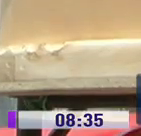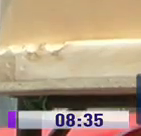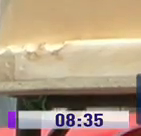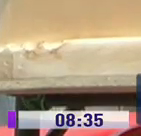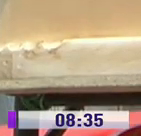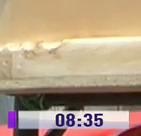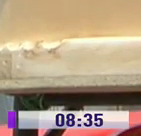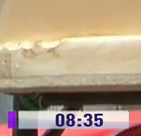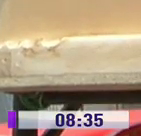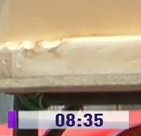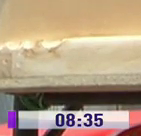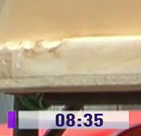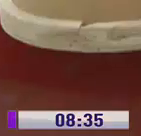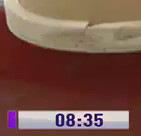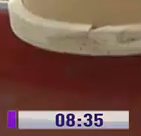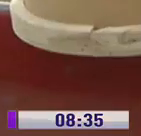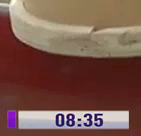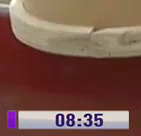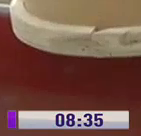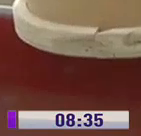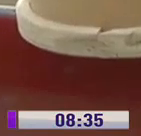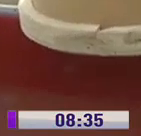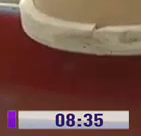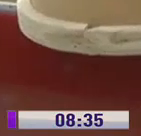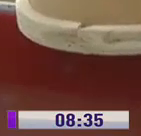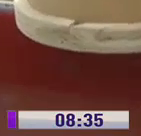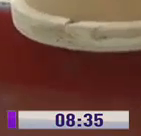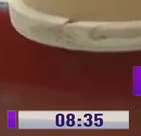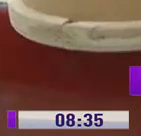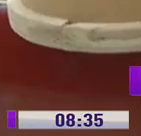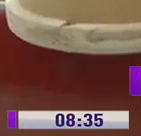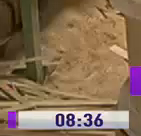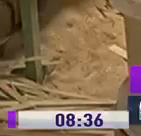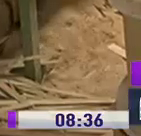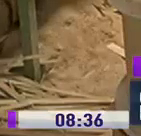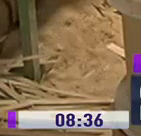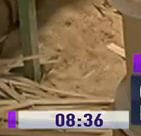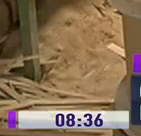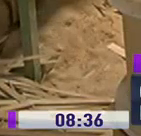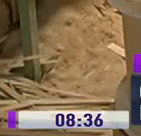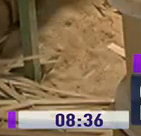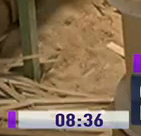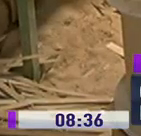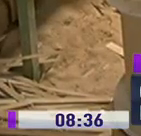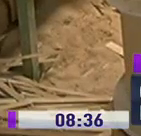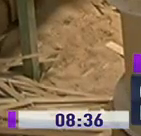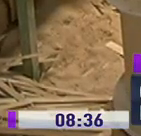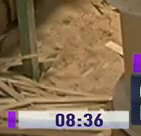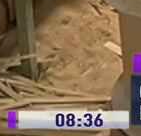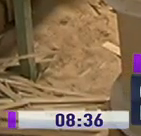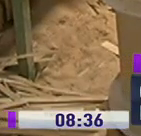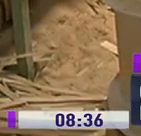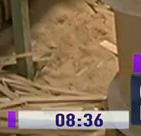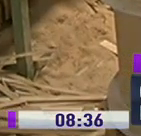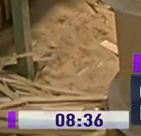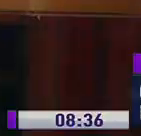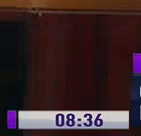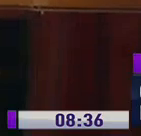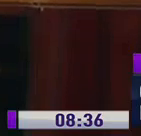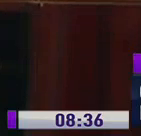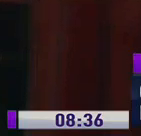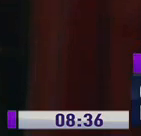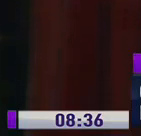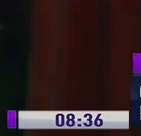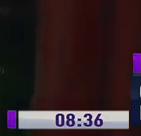Además indica que piden colaboración a colegas que se dedican a la misma actividad, en diferentes cantones de la provincia, para abastecer la